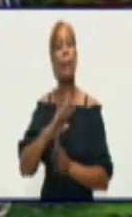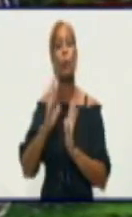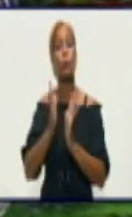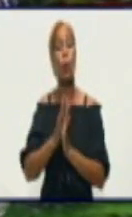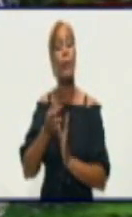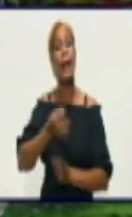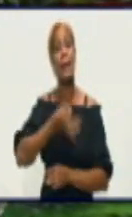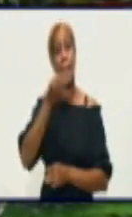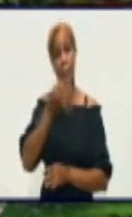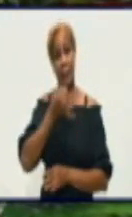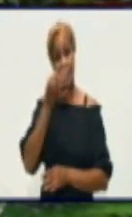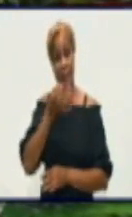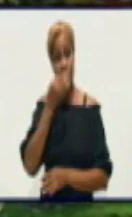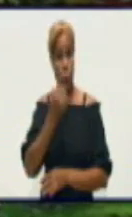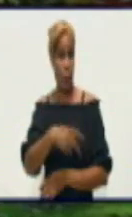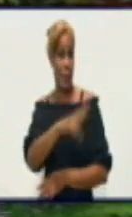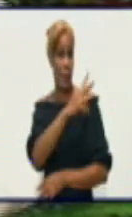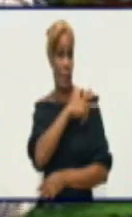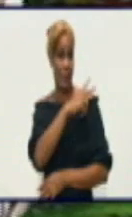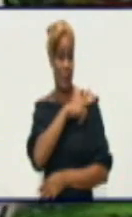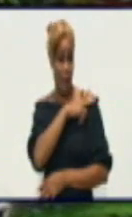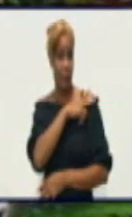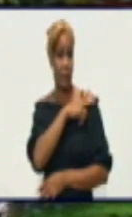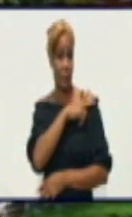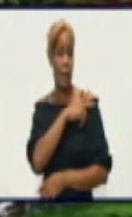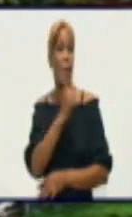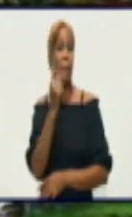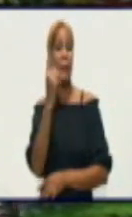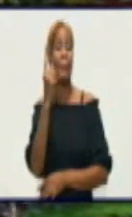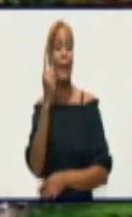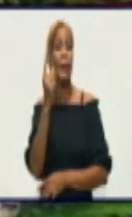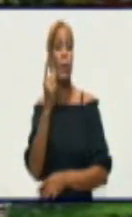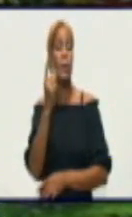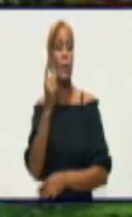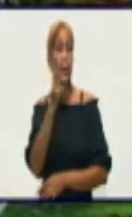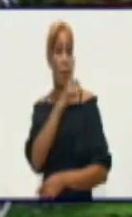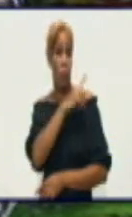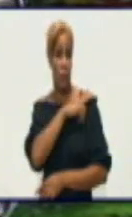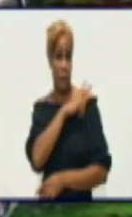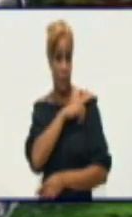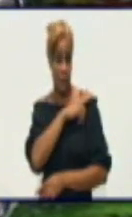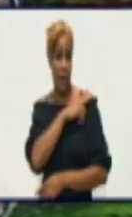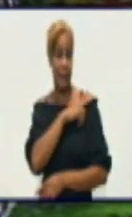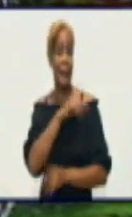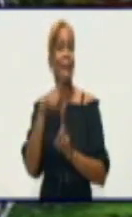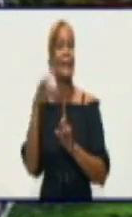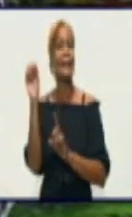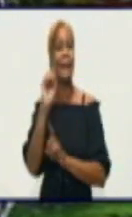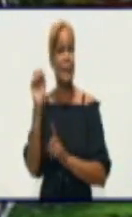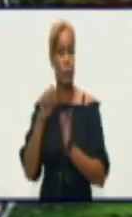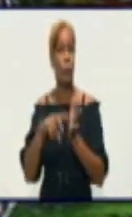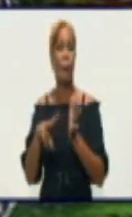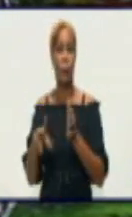explicación. El capitán Ernesto González Rodríguez, primer oficial de tránsito en la provincia de Granma. En estos tiempos...